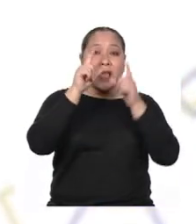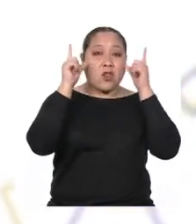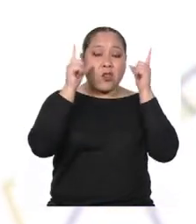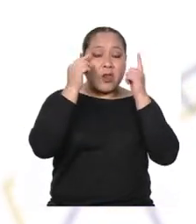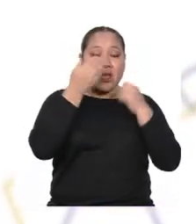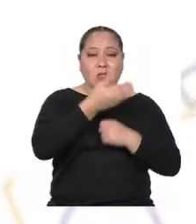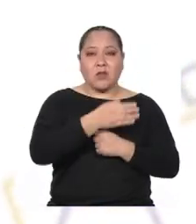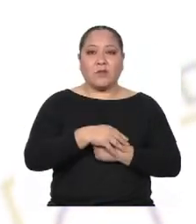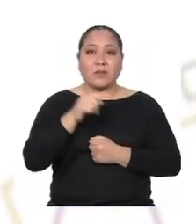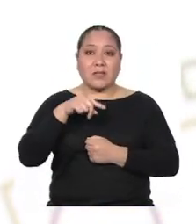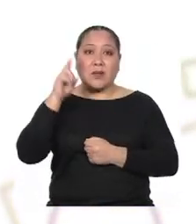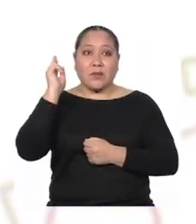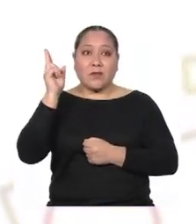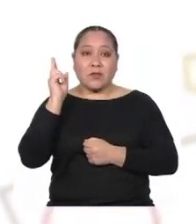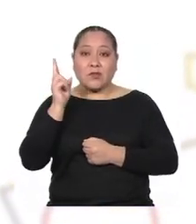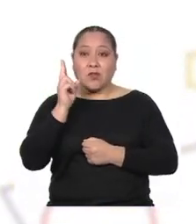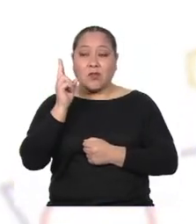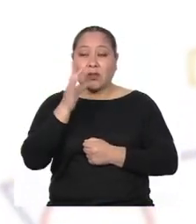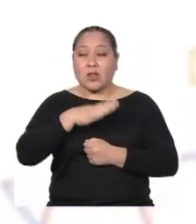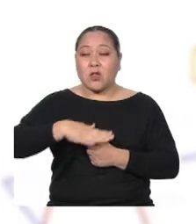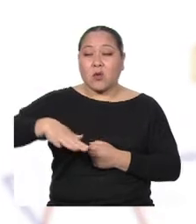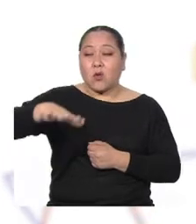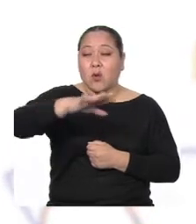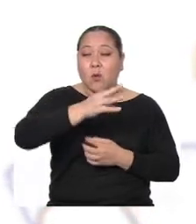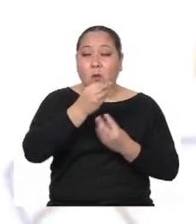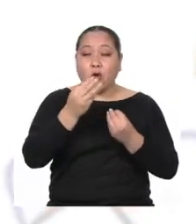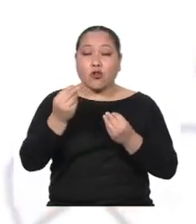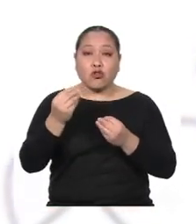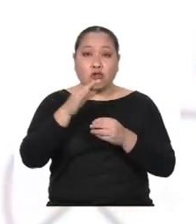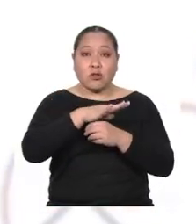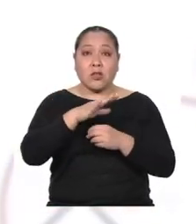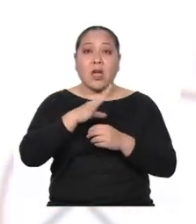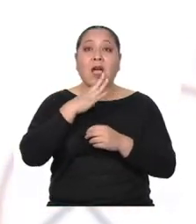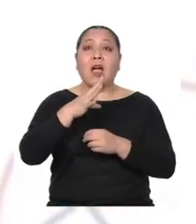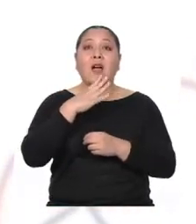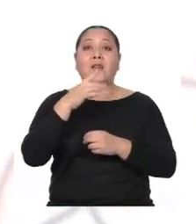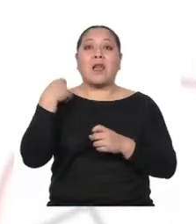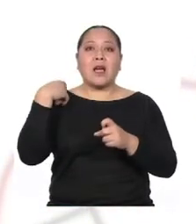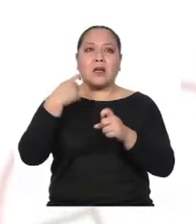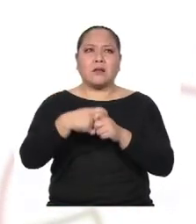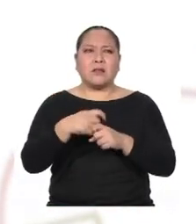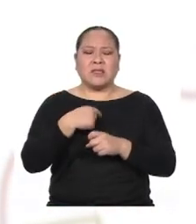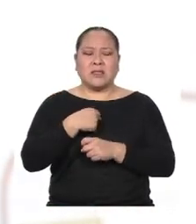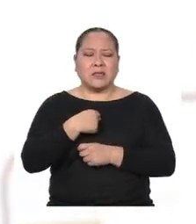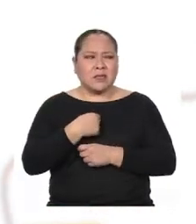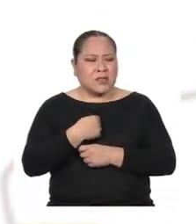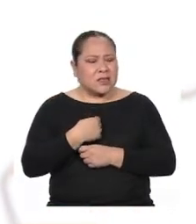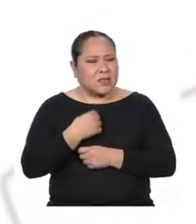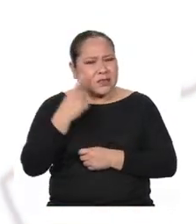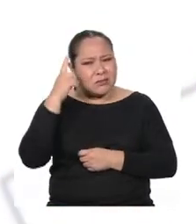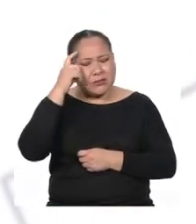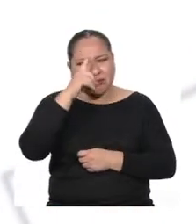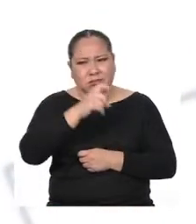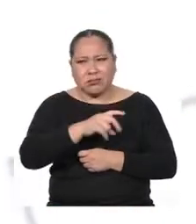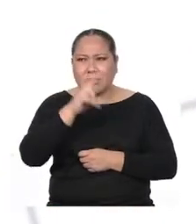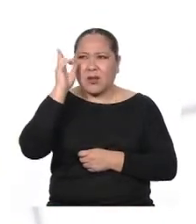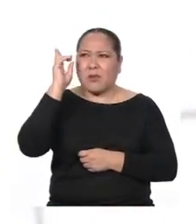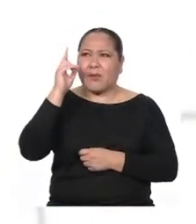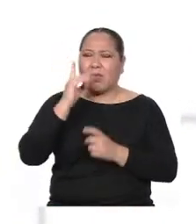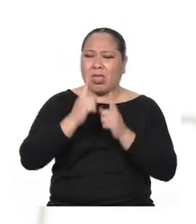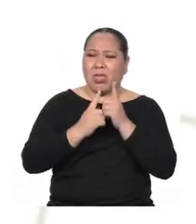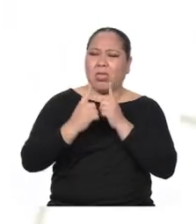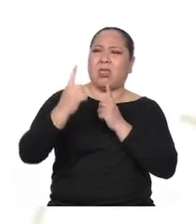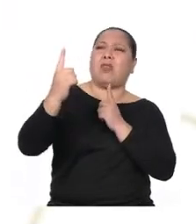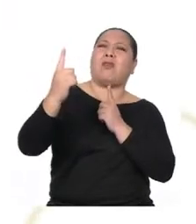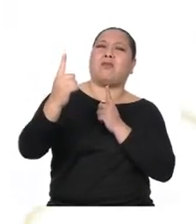el docente y la mayoría de niños hablaban castellano Para mí fue chocante Los docentes eran distantes